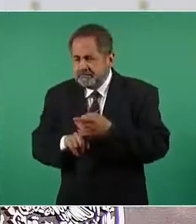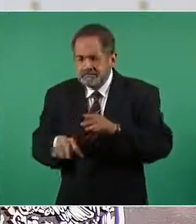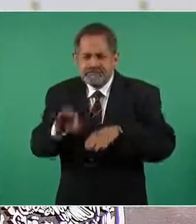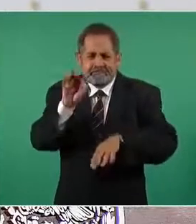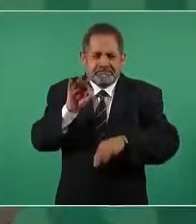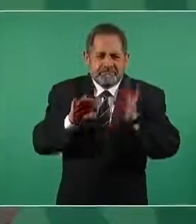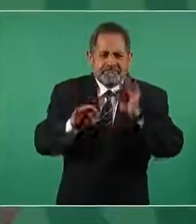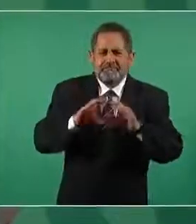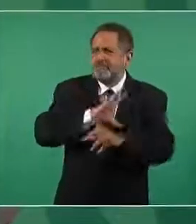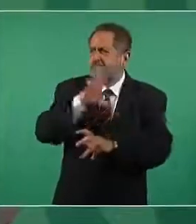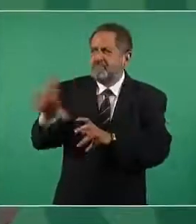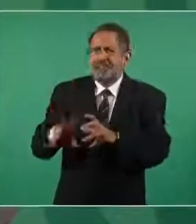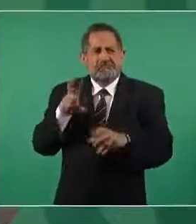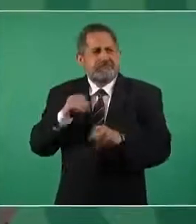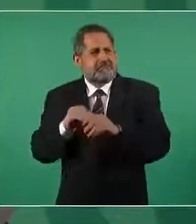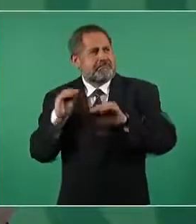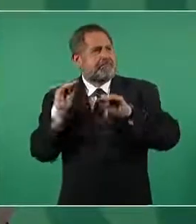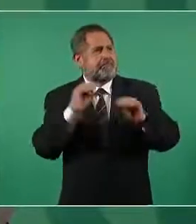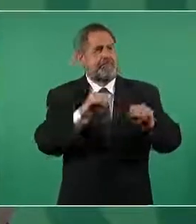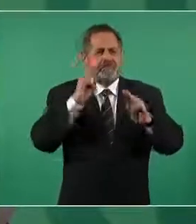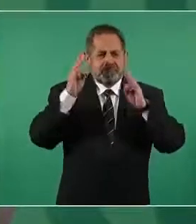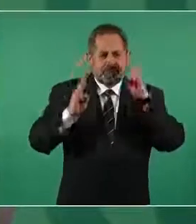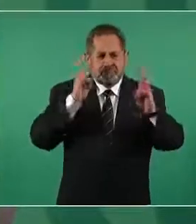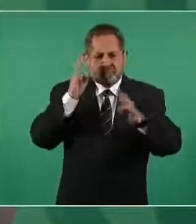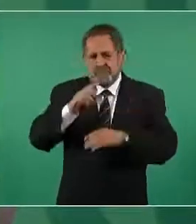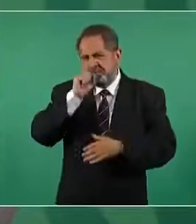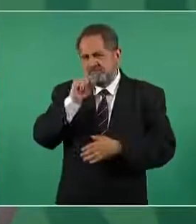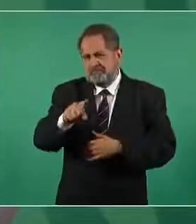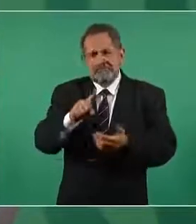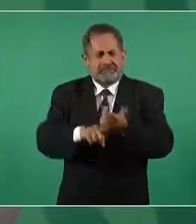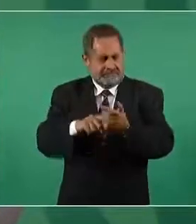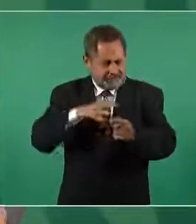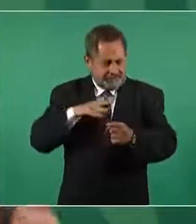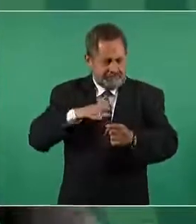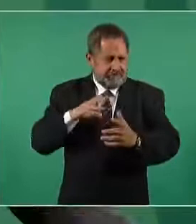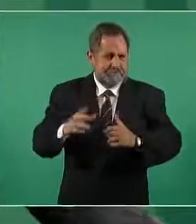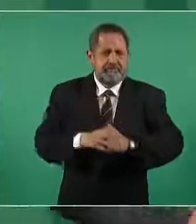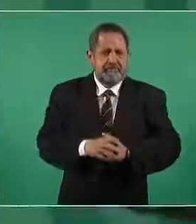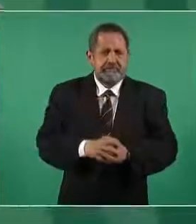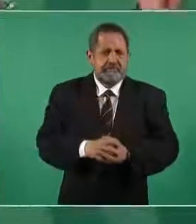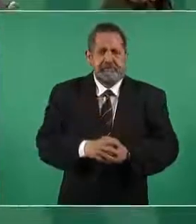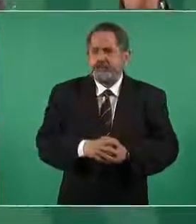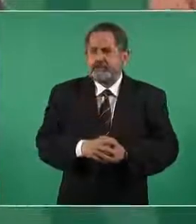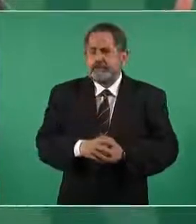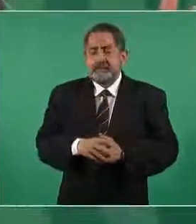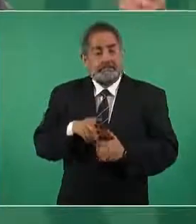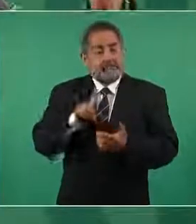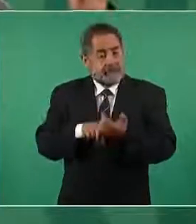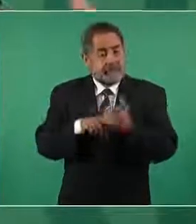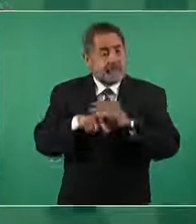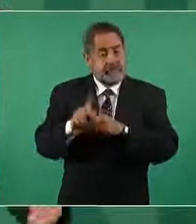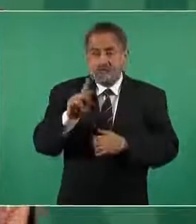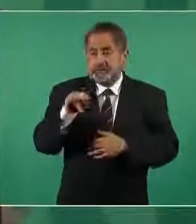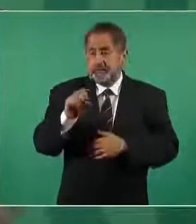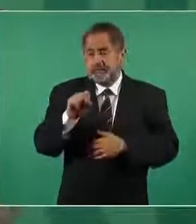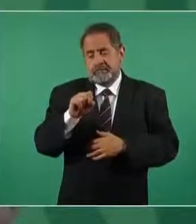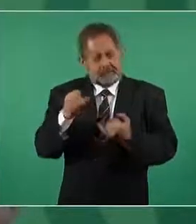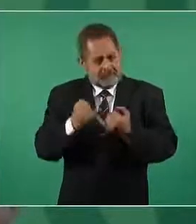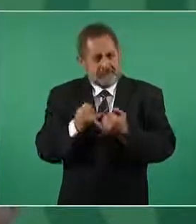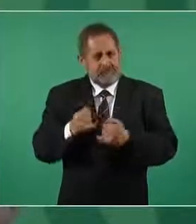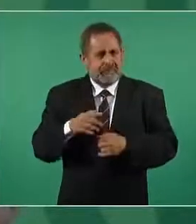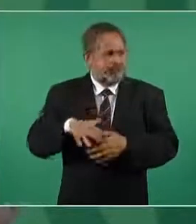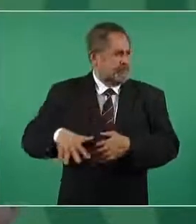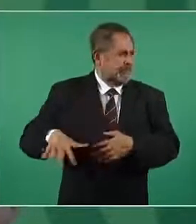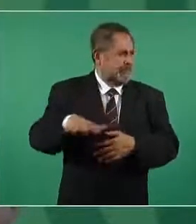y también los pinos es un proyecto bellísimo